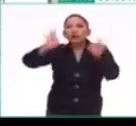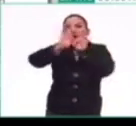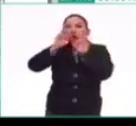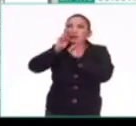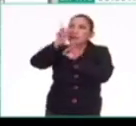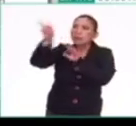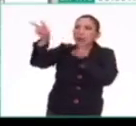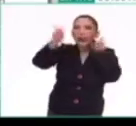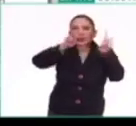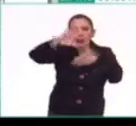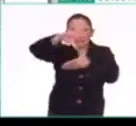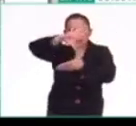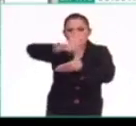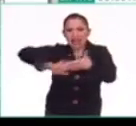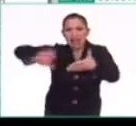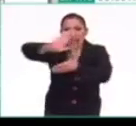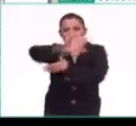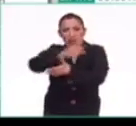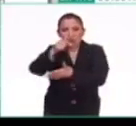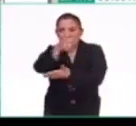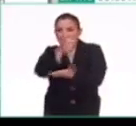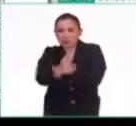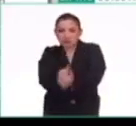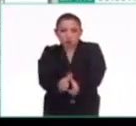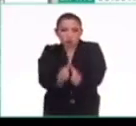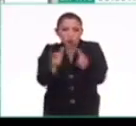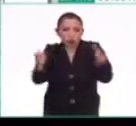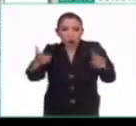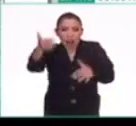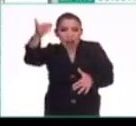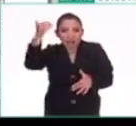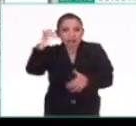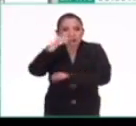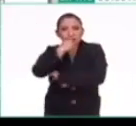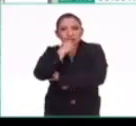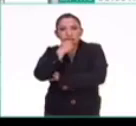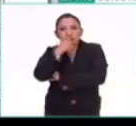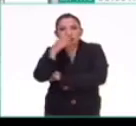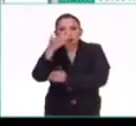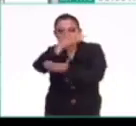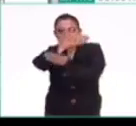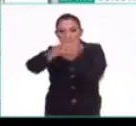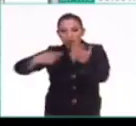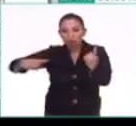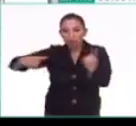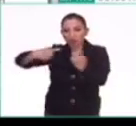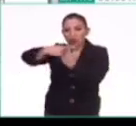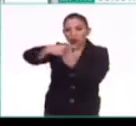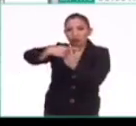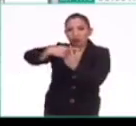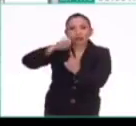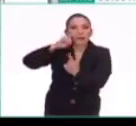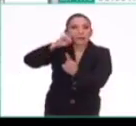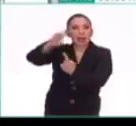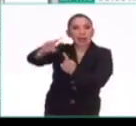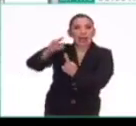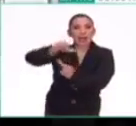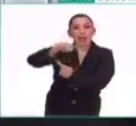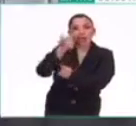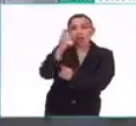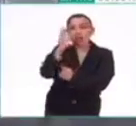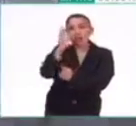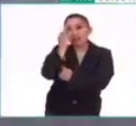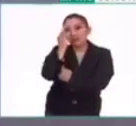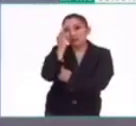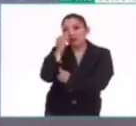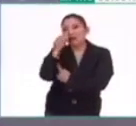de la América, de todo el continente americano en su momento? Y era una perpendicular, una perpendicular que marcaba 12 de febrero,